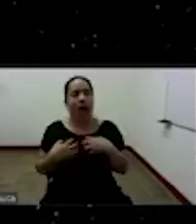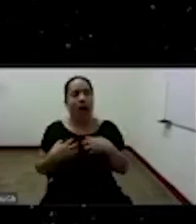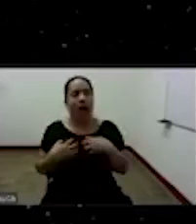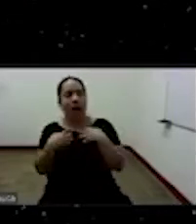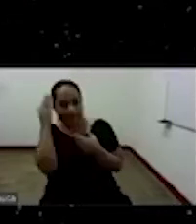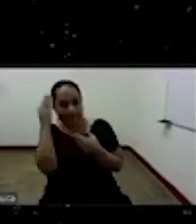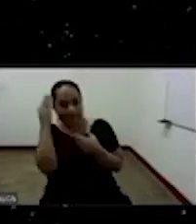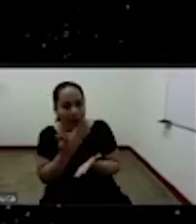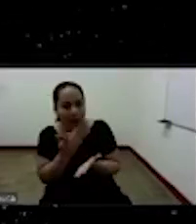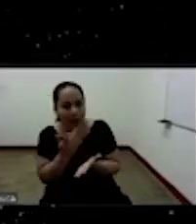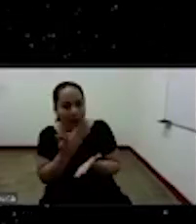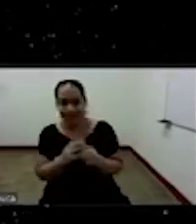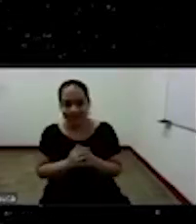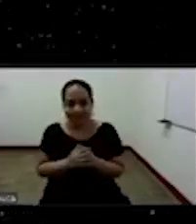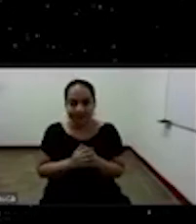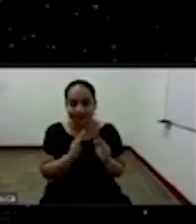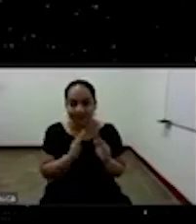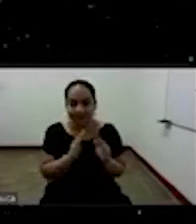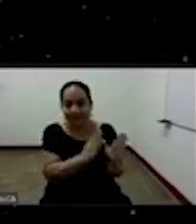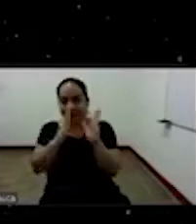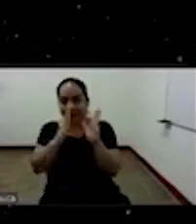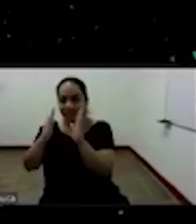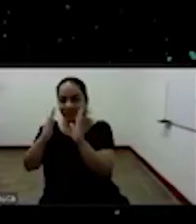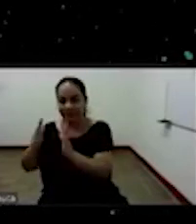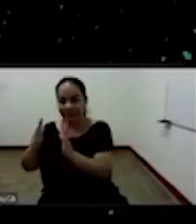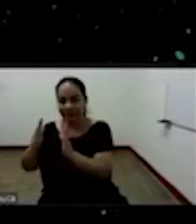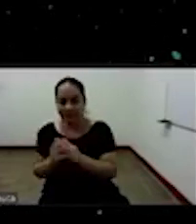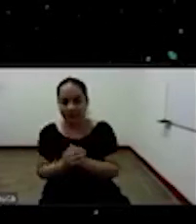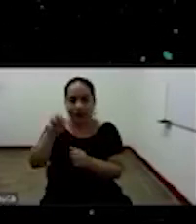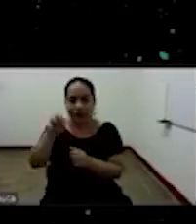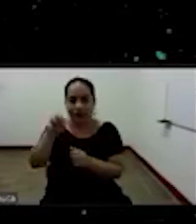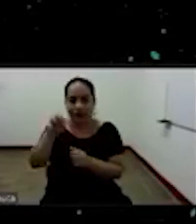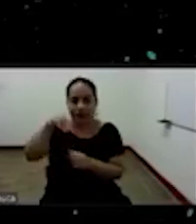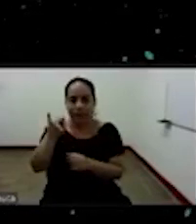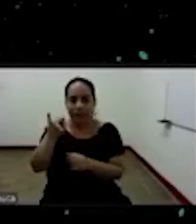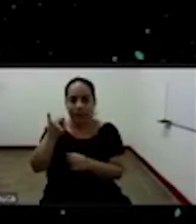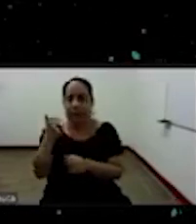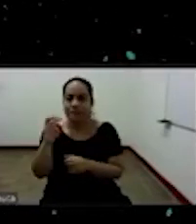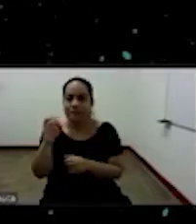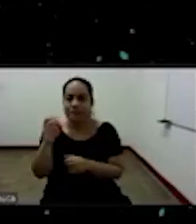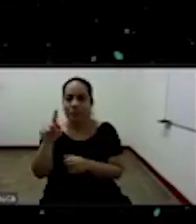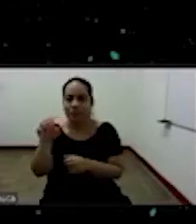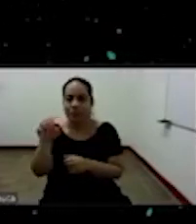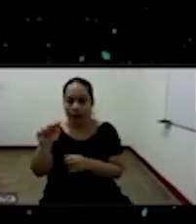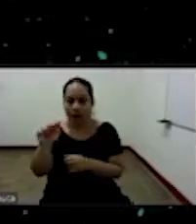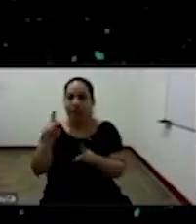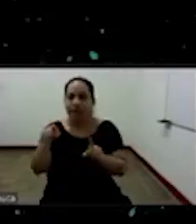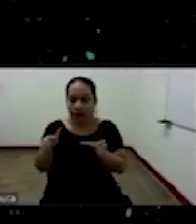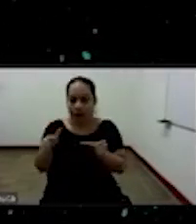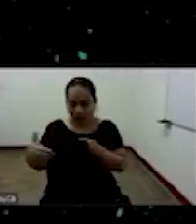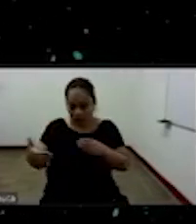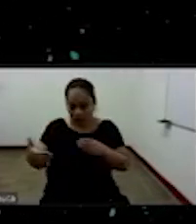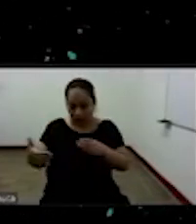por acá tenemos el tema de las de las marímbulas que también es como una caja y tiene algo de metal